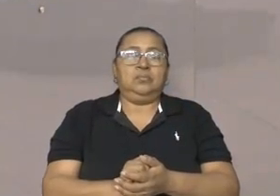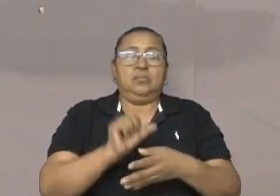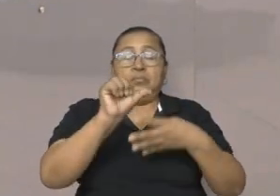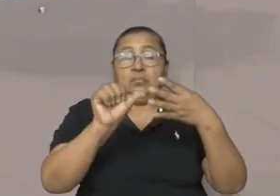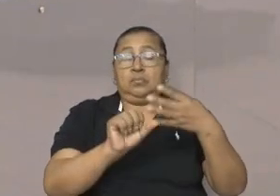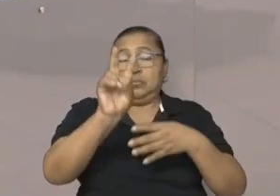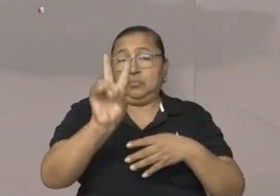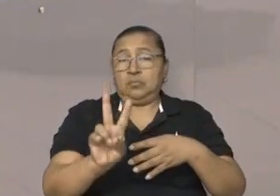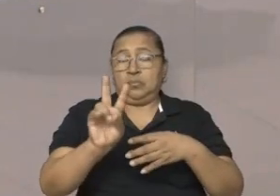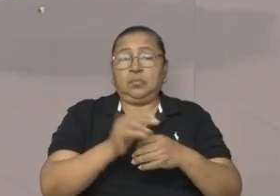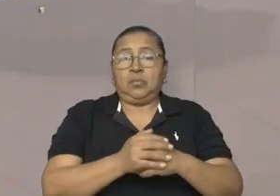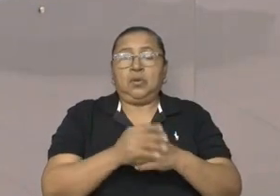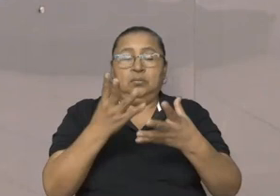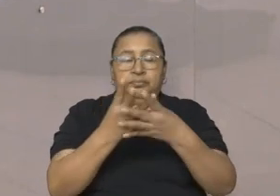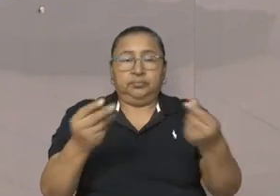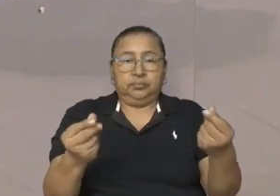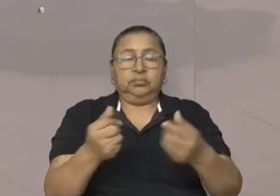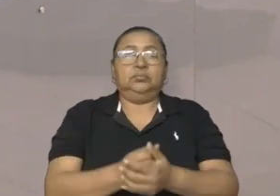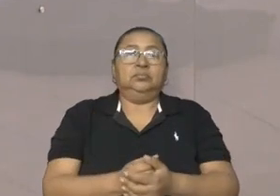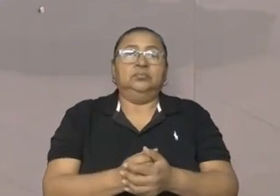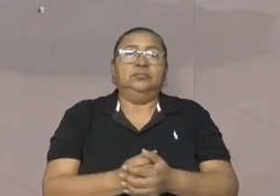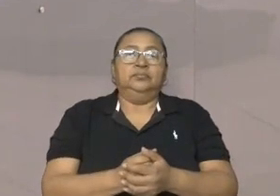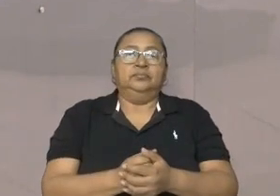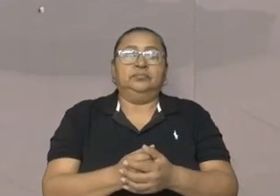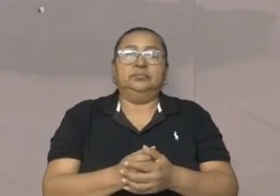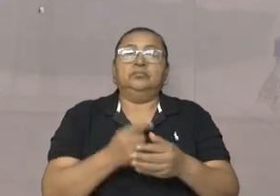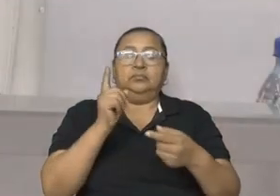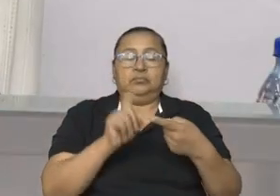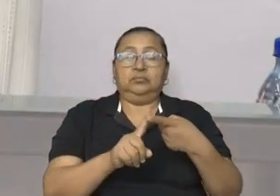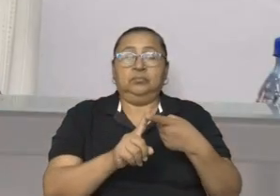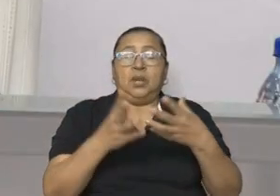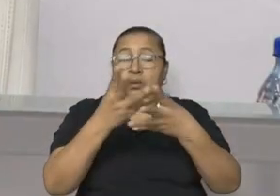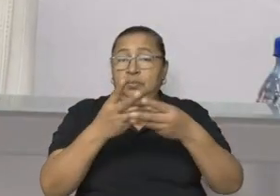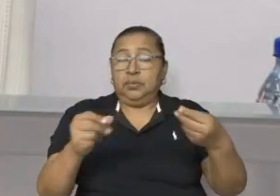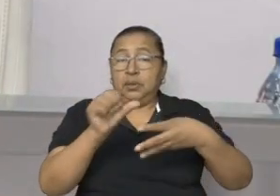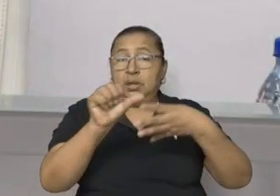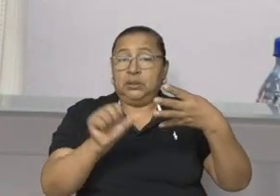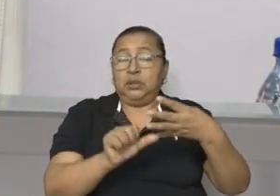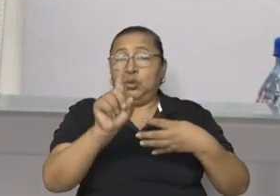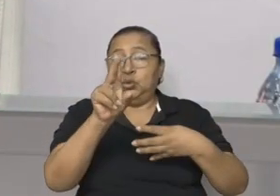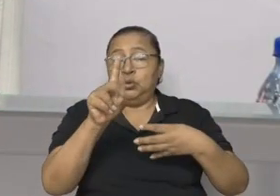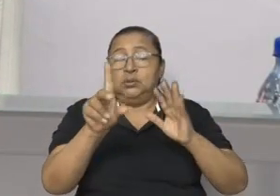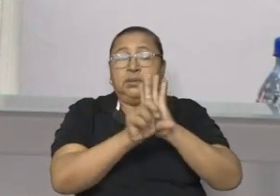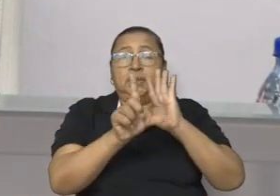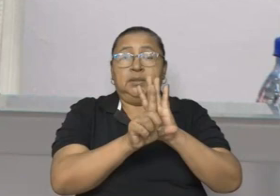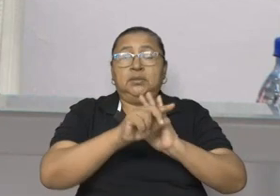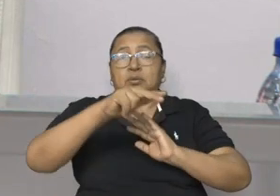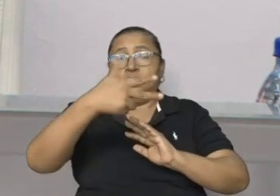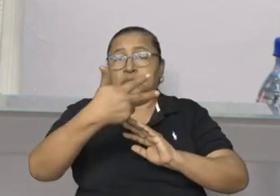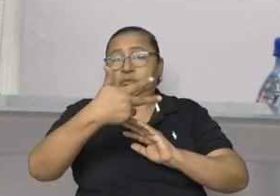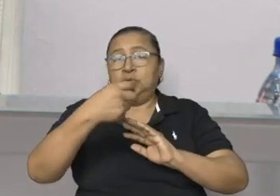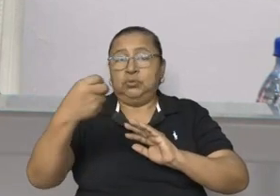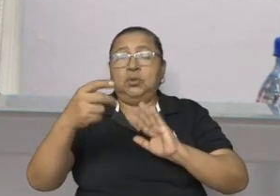Artículo segundo. Derrogaciones. Uno. Derróguese el artículo 12 de la ley número 800,